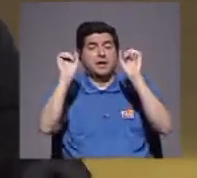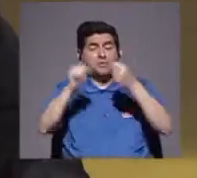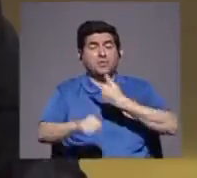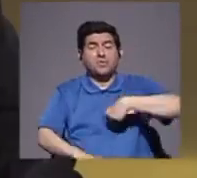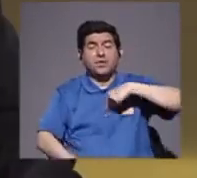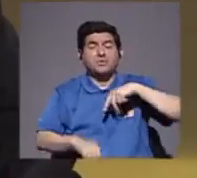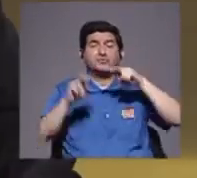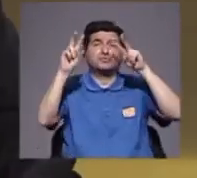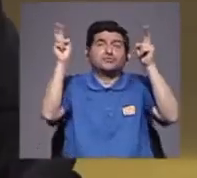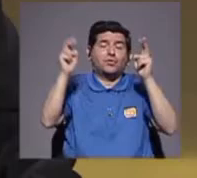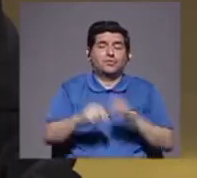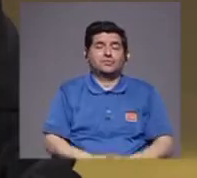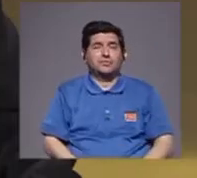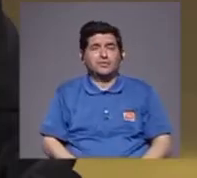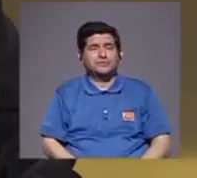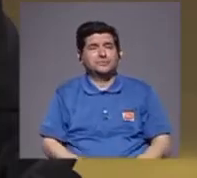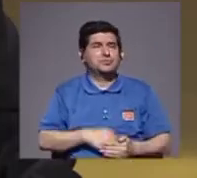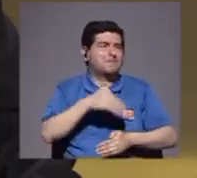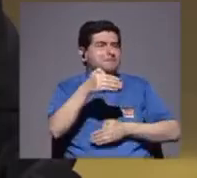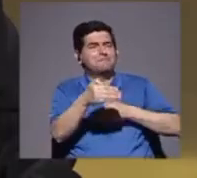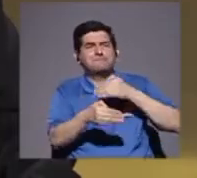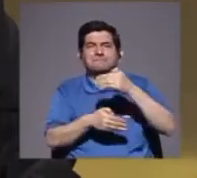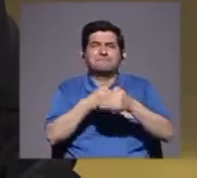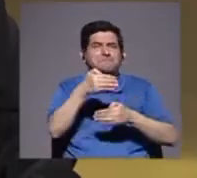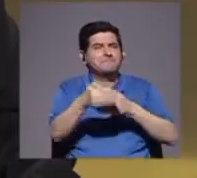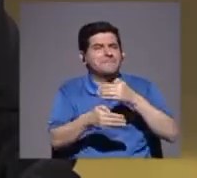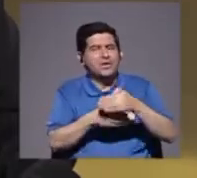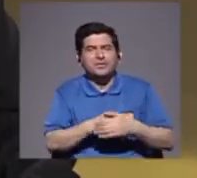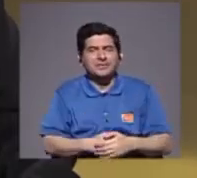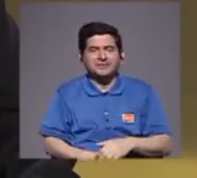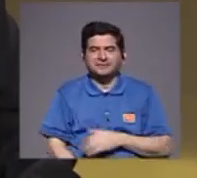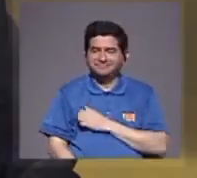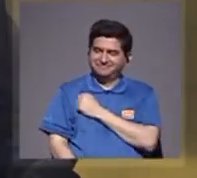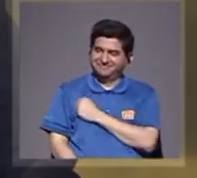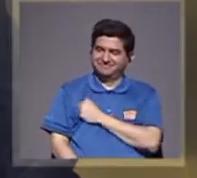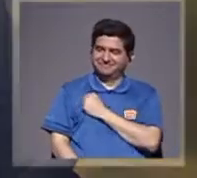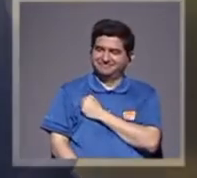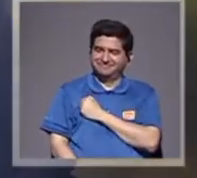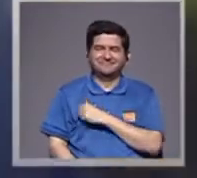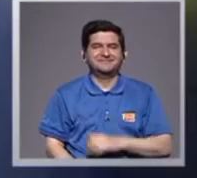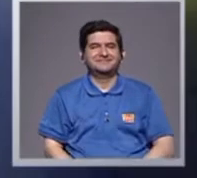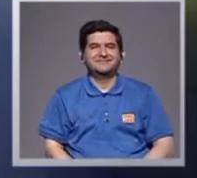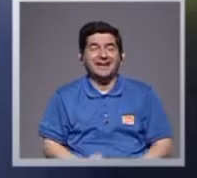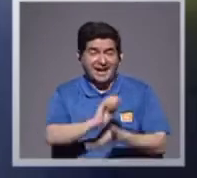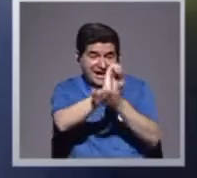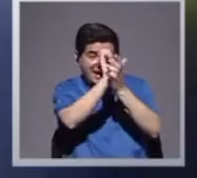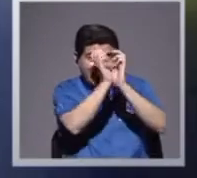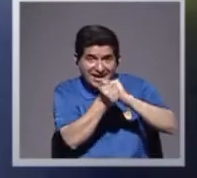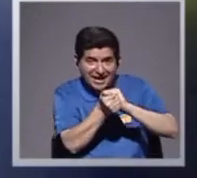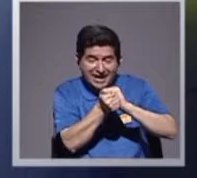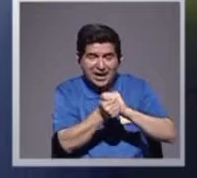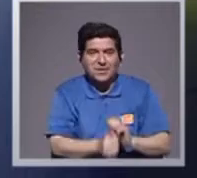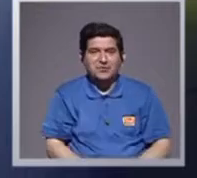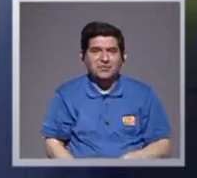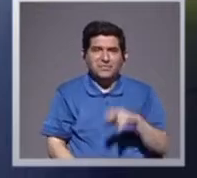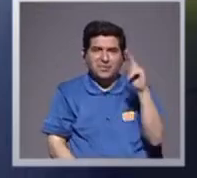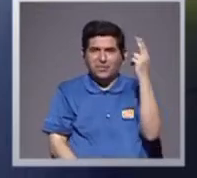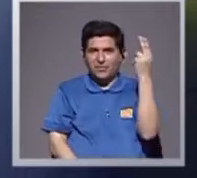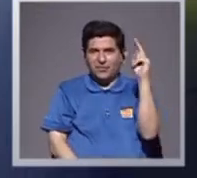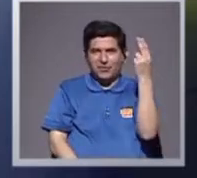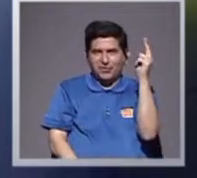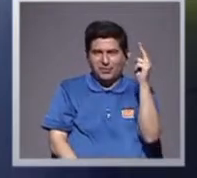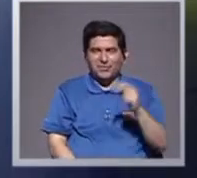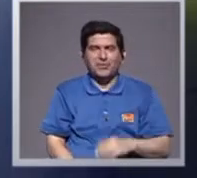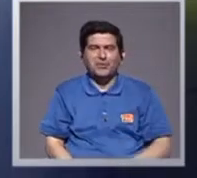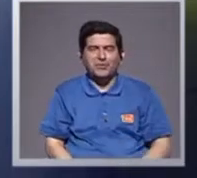comillas, llamarla, uruguay, me perdí, la transformación, en un, uruguay,